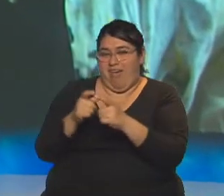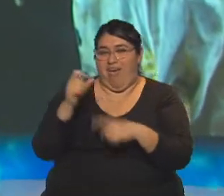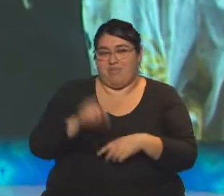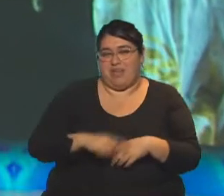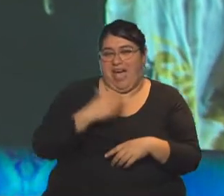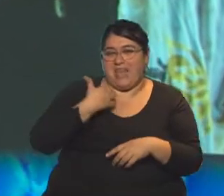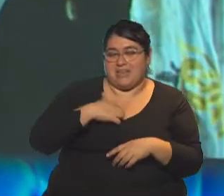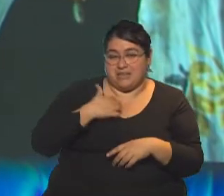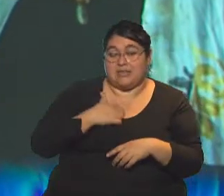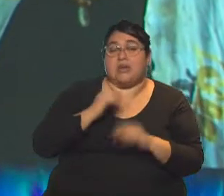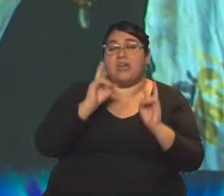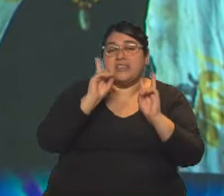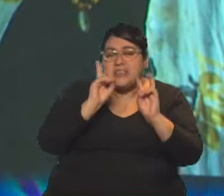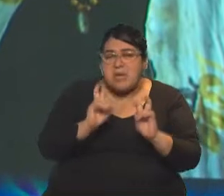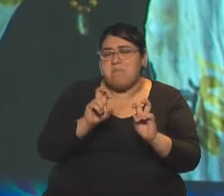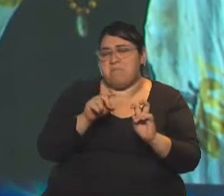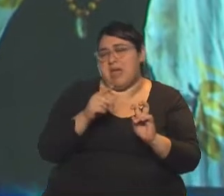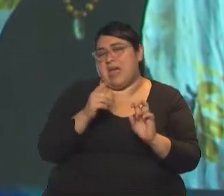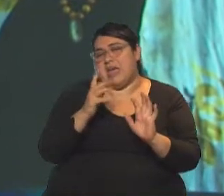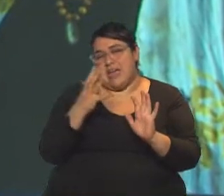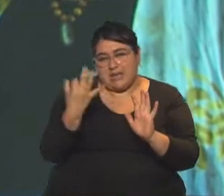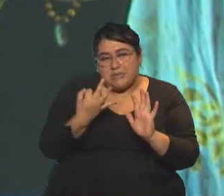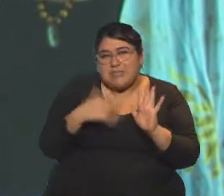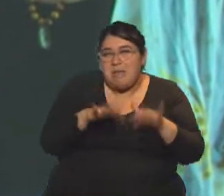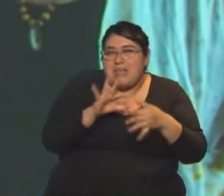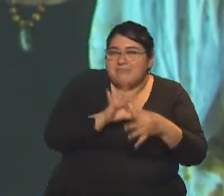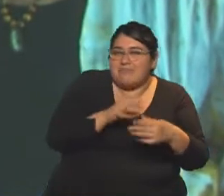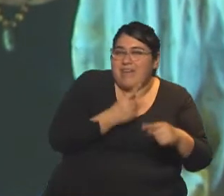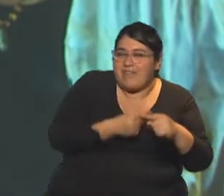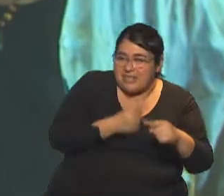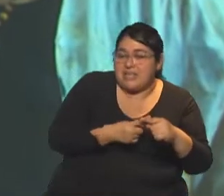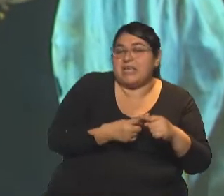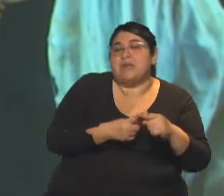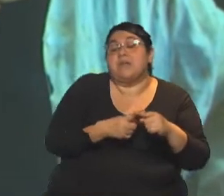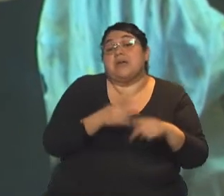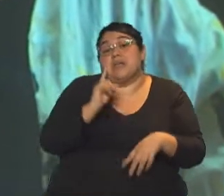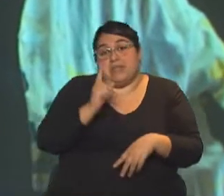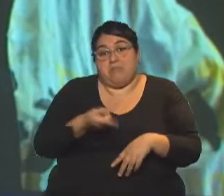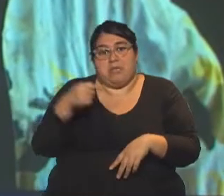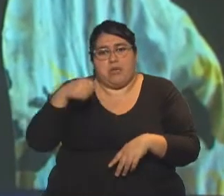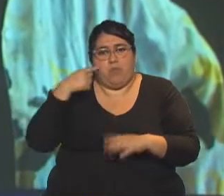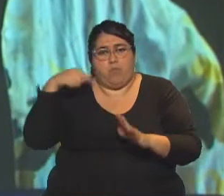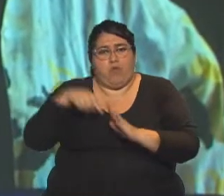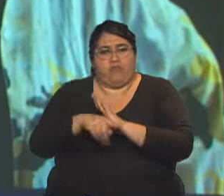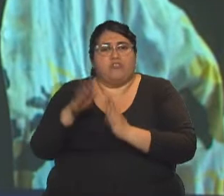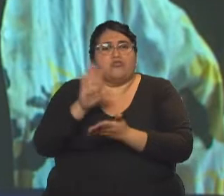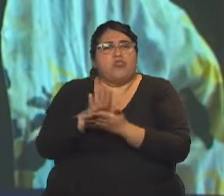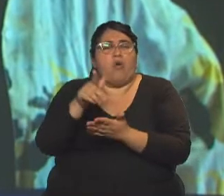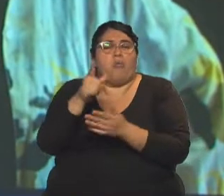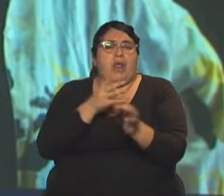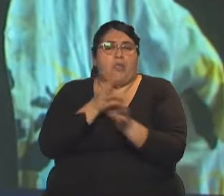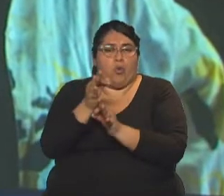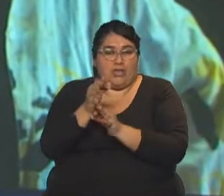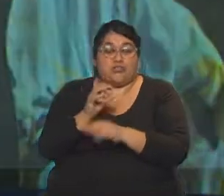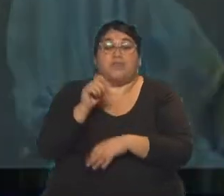con una temática muy, una muy festiva si se quiere, pero también con una doble lectura y esta que es muy profunda que habla de la educación. Voy a hablar del